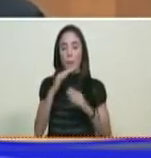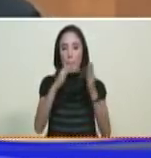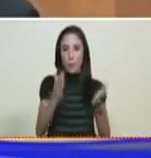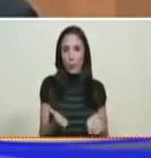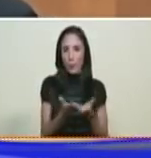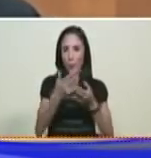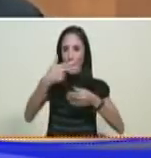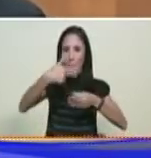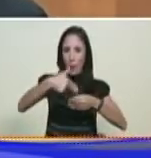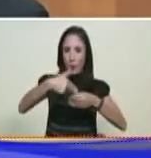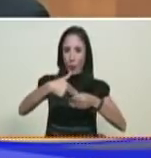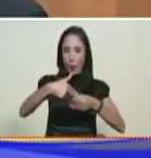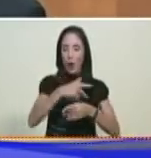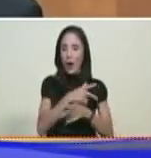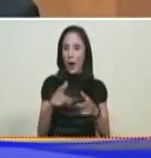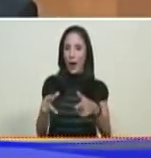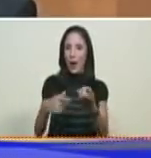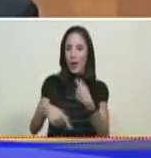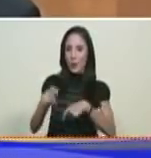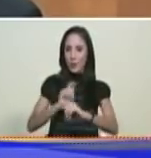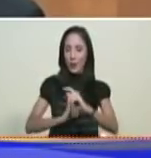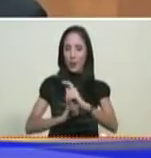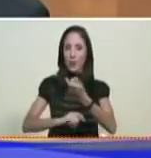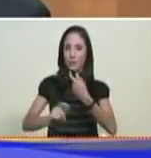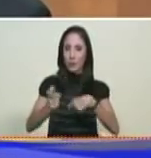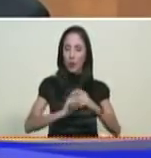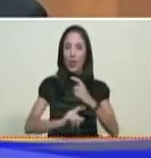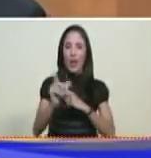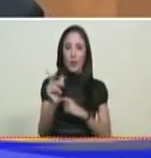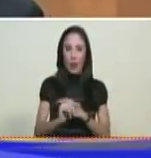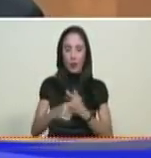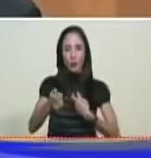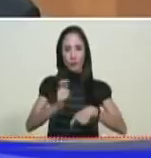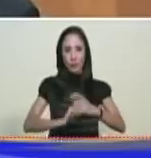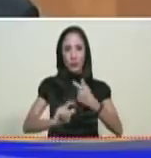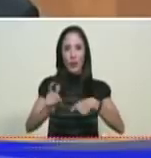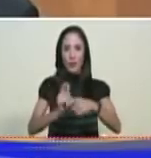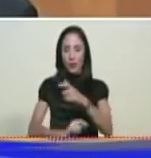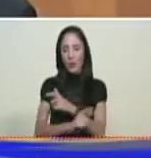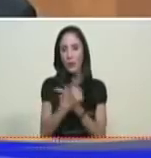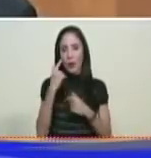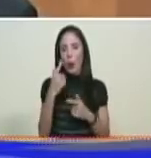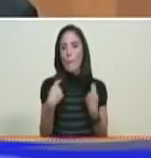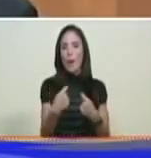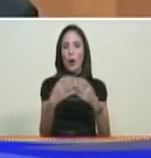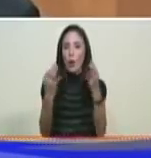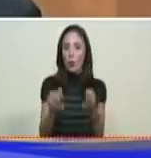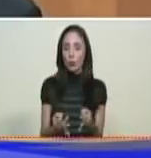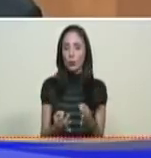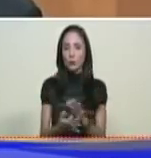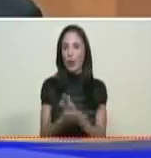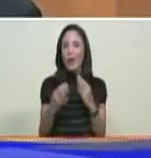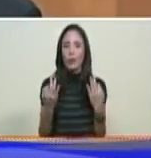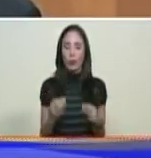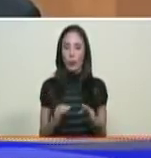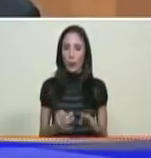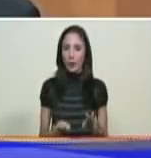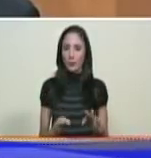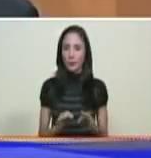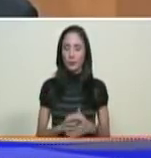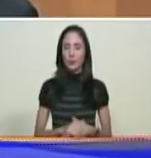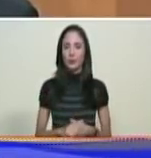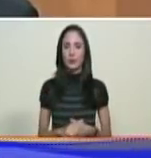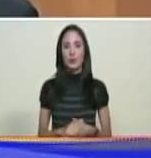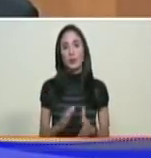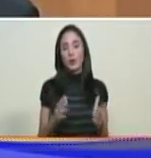que nos vayan entregando, nosotros le vamos a reconocer una tarifa. Una tarifa que en términos justos